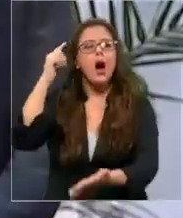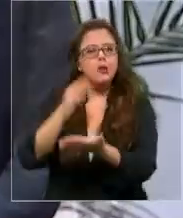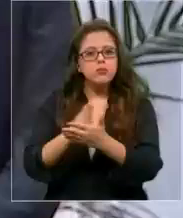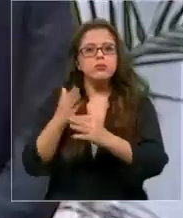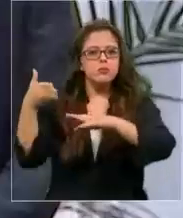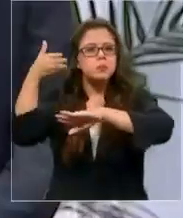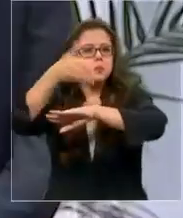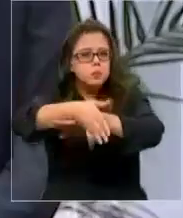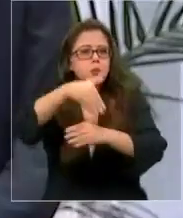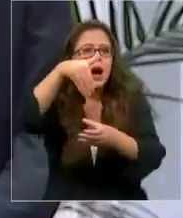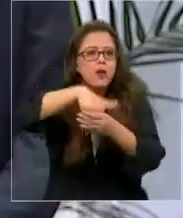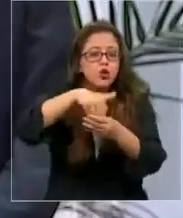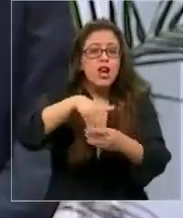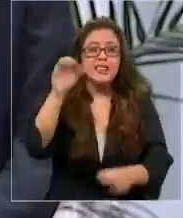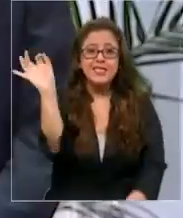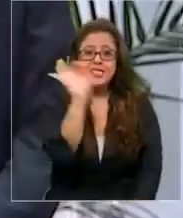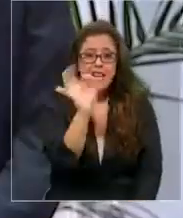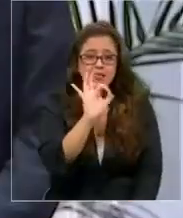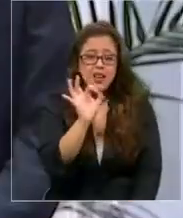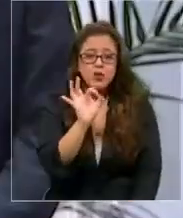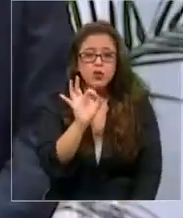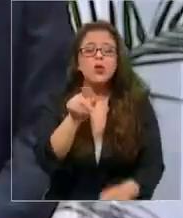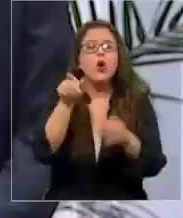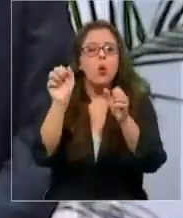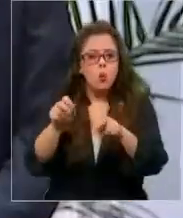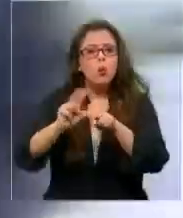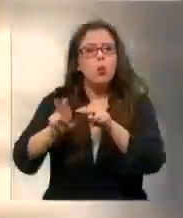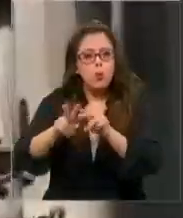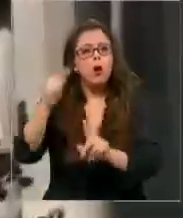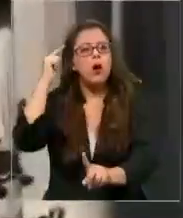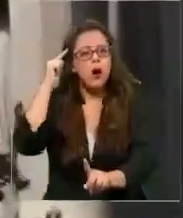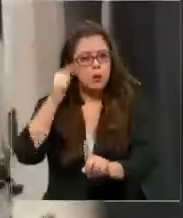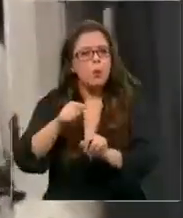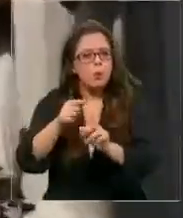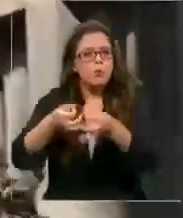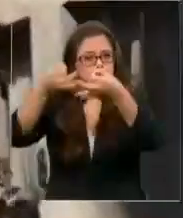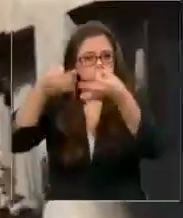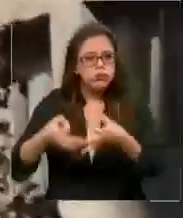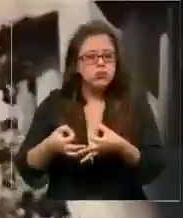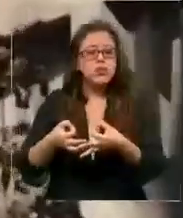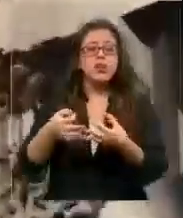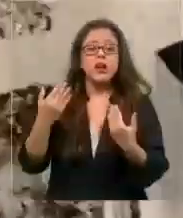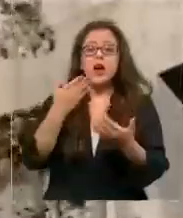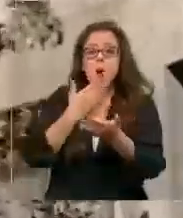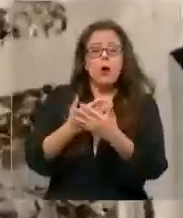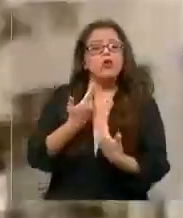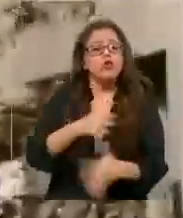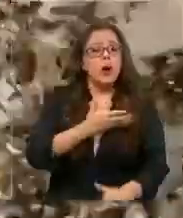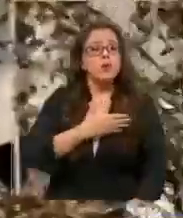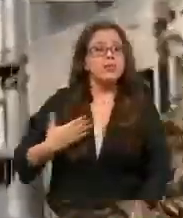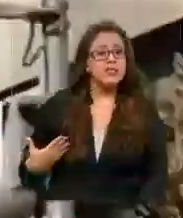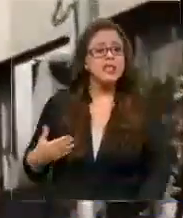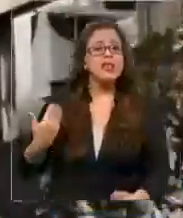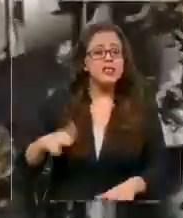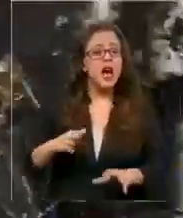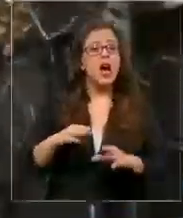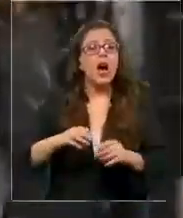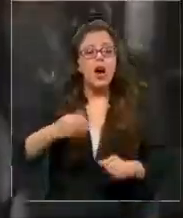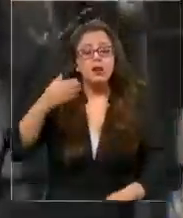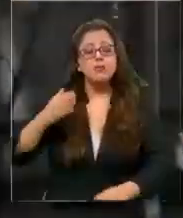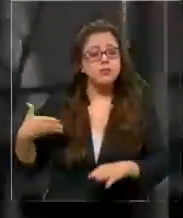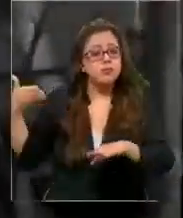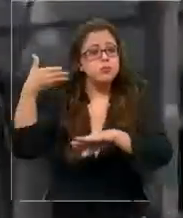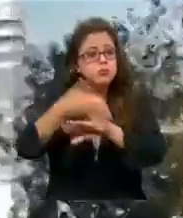ir a votar el día sábado lo hagan con una clara preferencia. Mientras el mandatario hacía ingreso al recinto, se escuchaban a lo